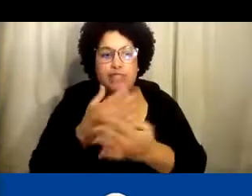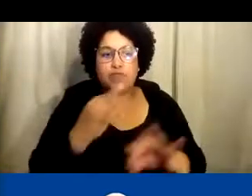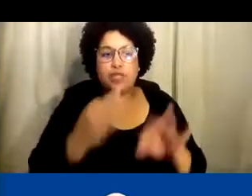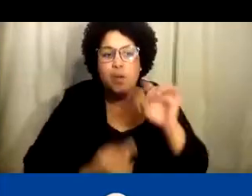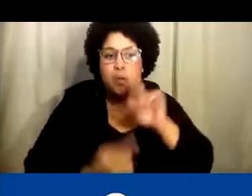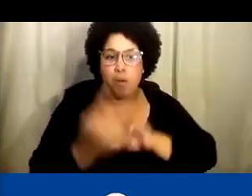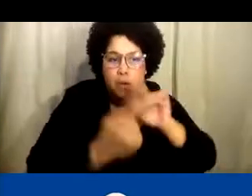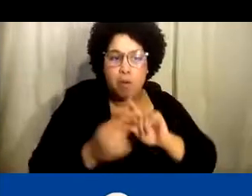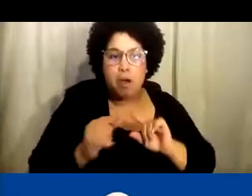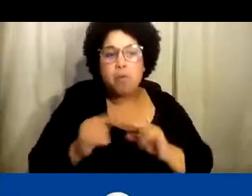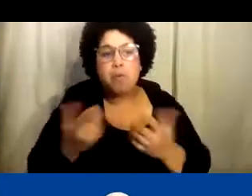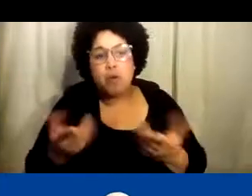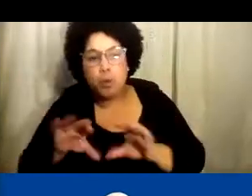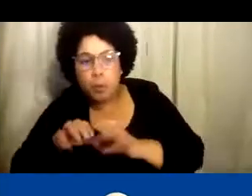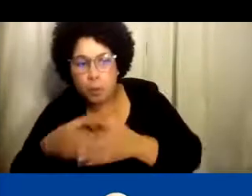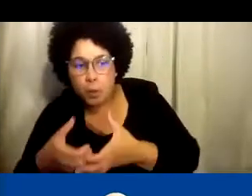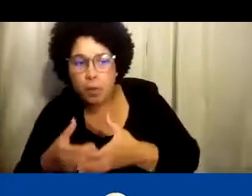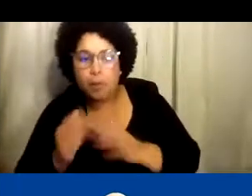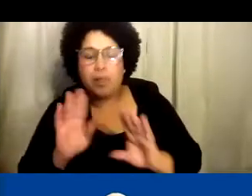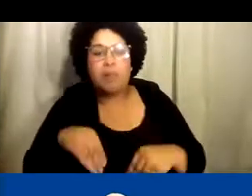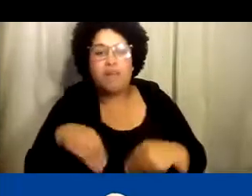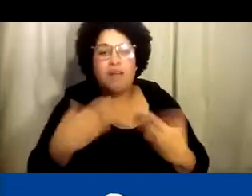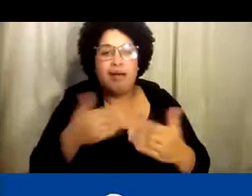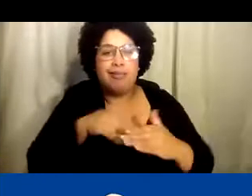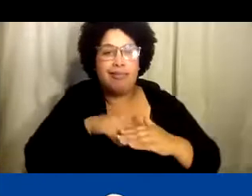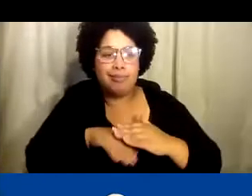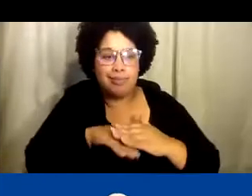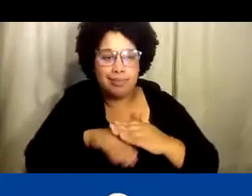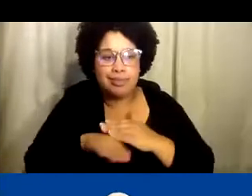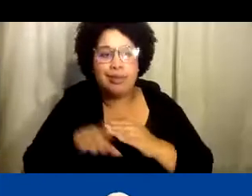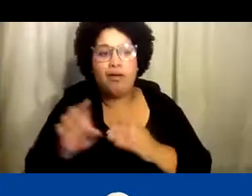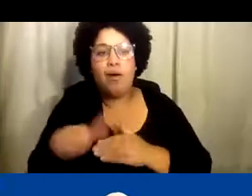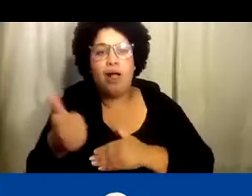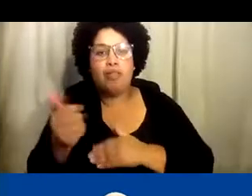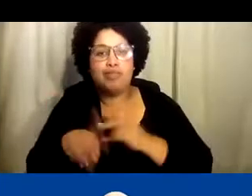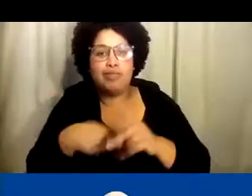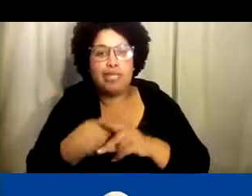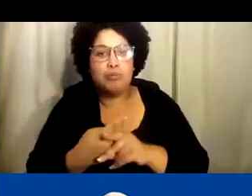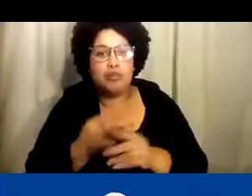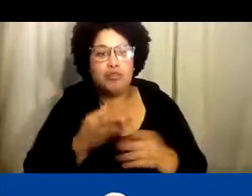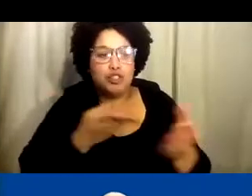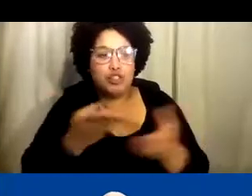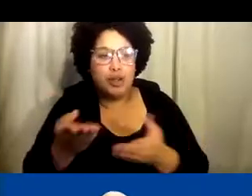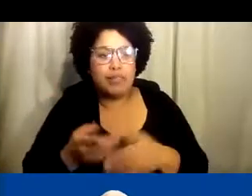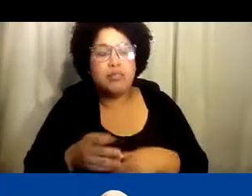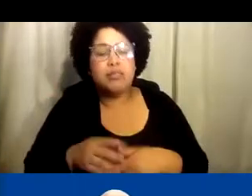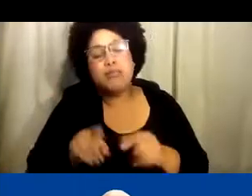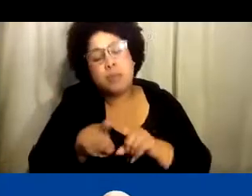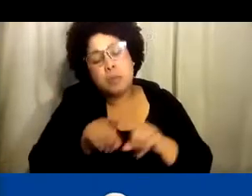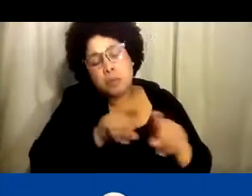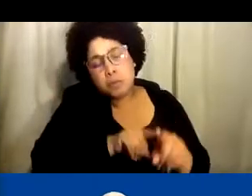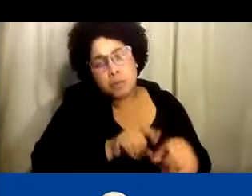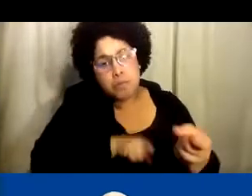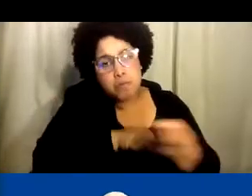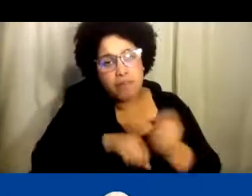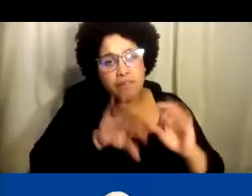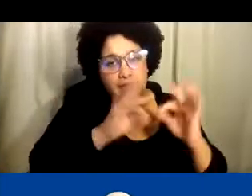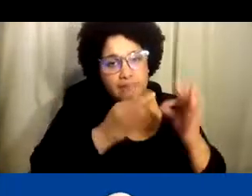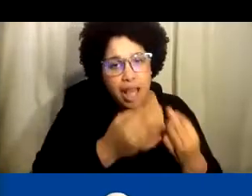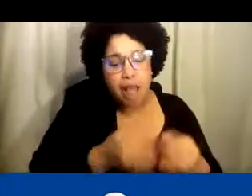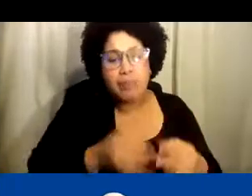de servicios de apoyo, lo cual es asistencia gratuita uno a uno para el acceso y la entrega de servicios alternativos.